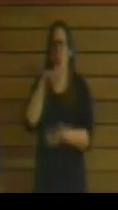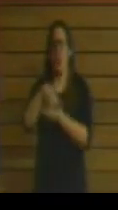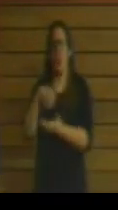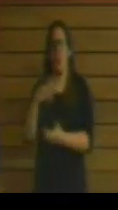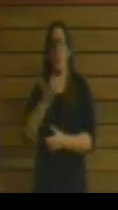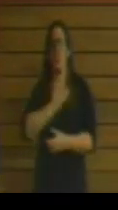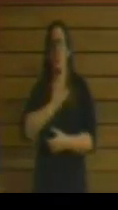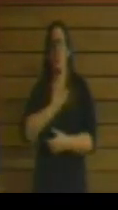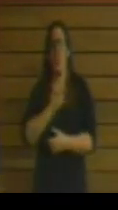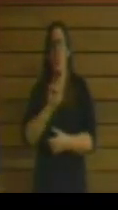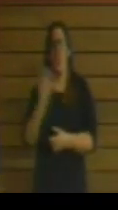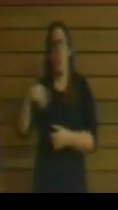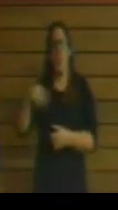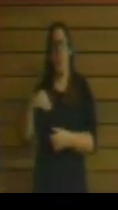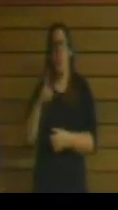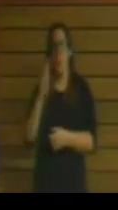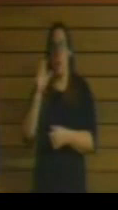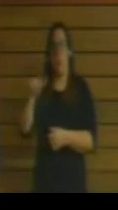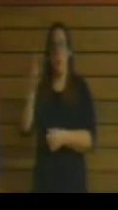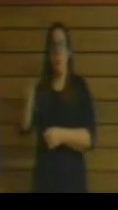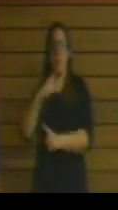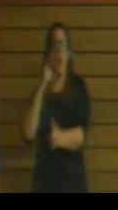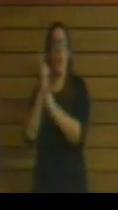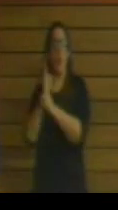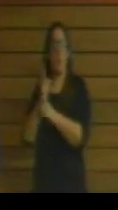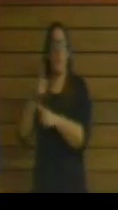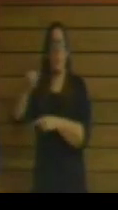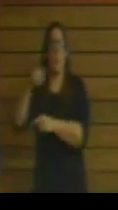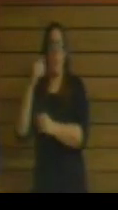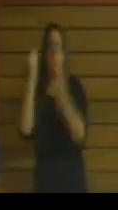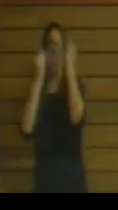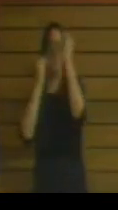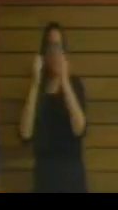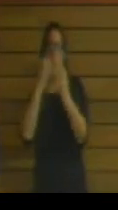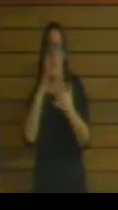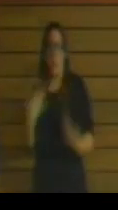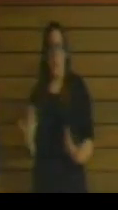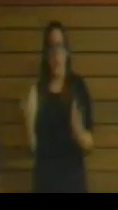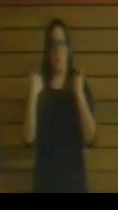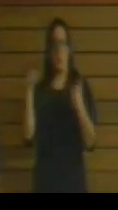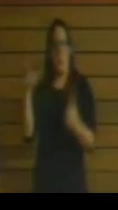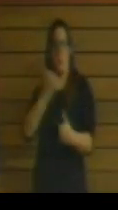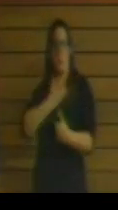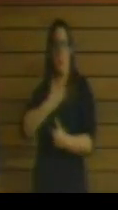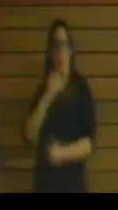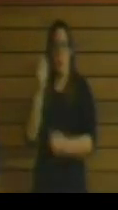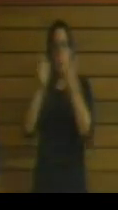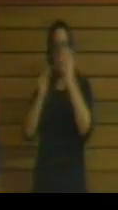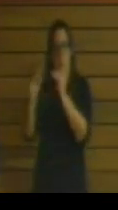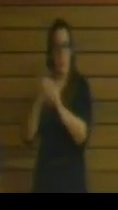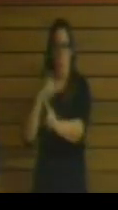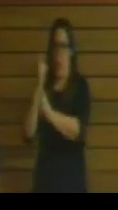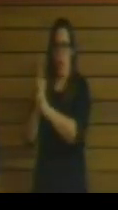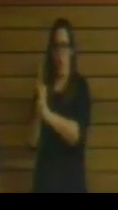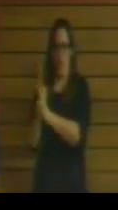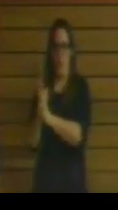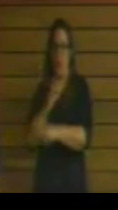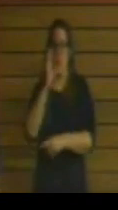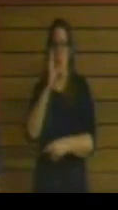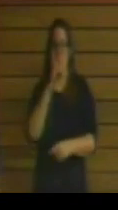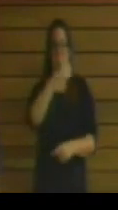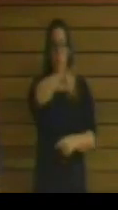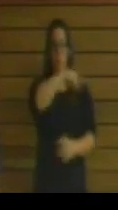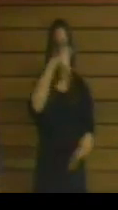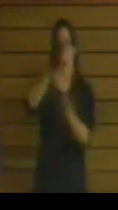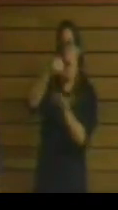de UPN, que estuvimos en contra del planteamiento que se hacía por parte de los actuales responsables del Ayuntamiento. Y por lo tanto, no exijan a los